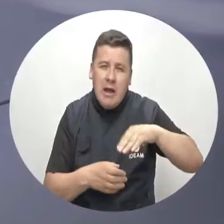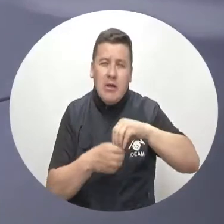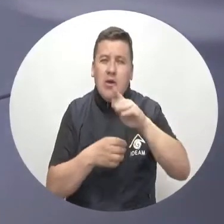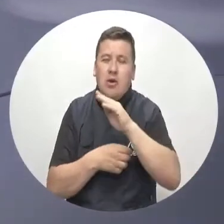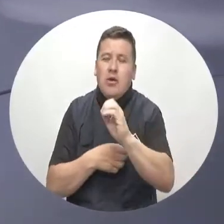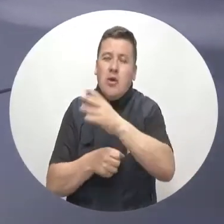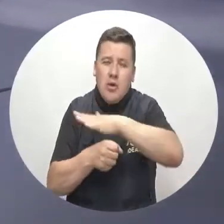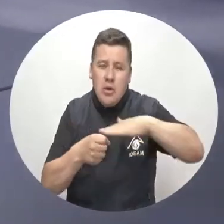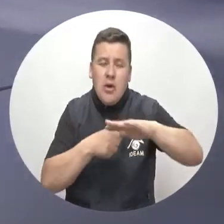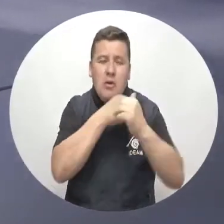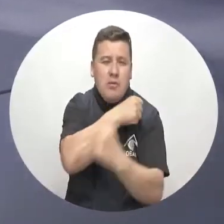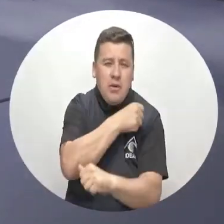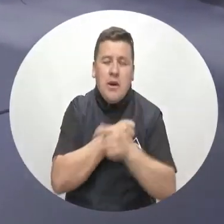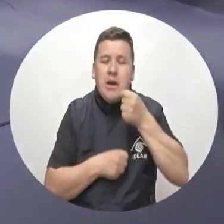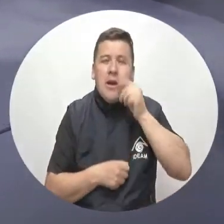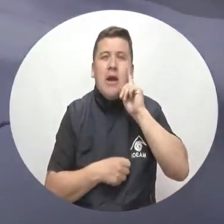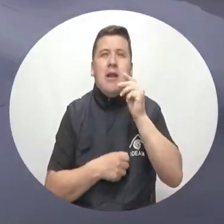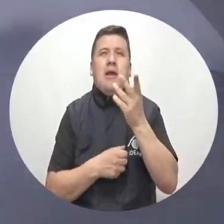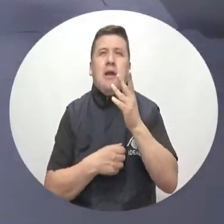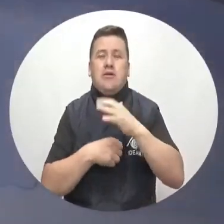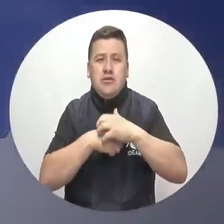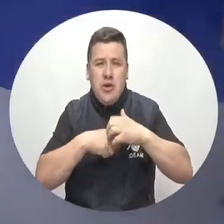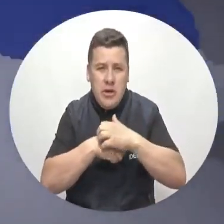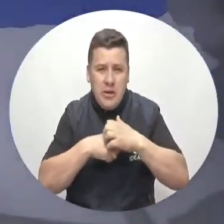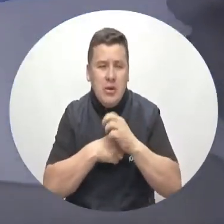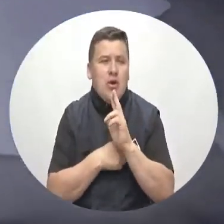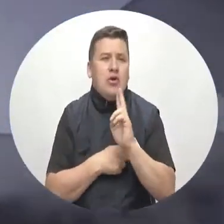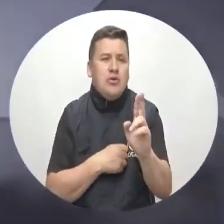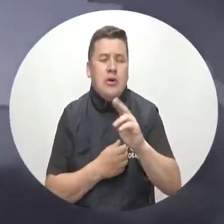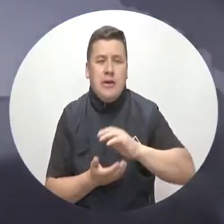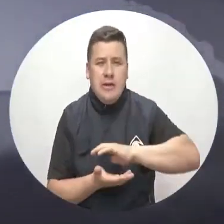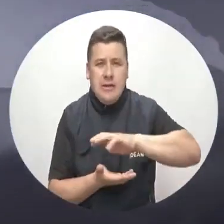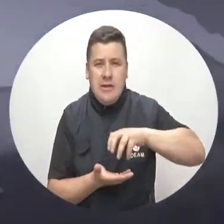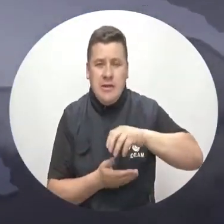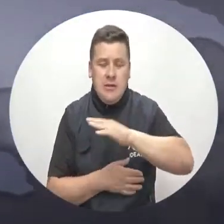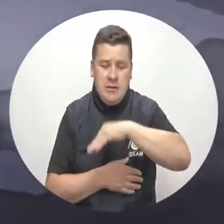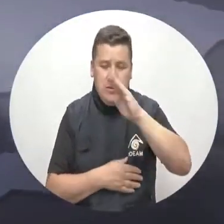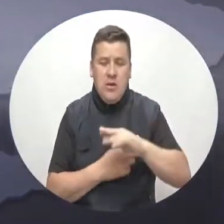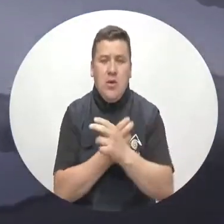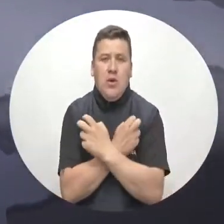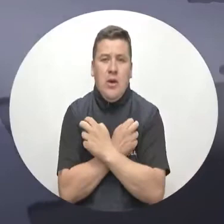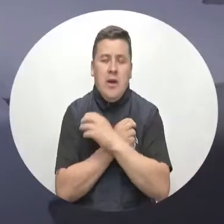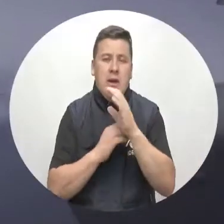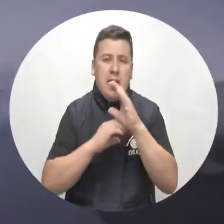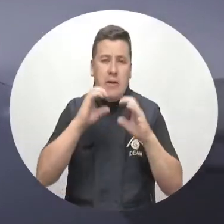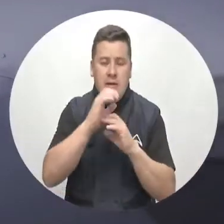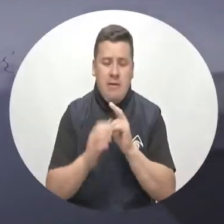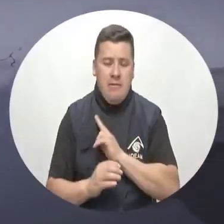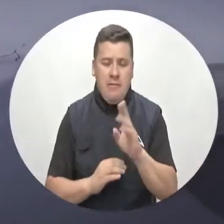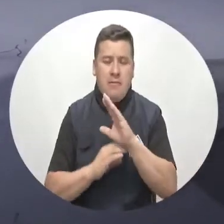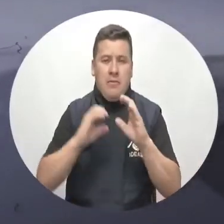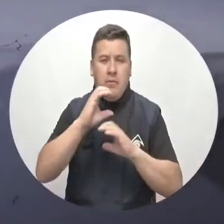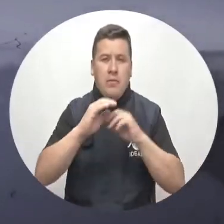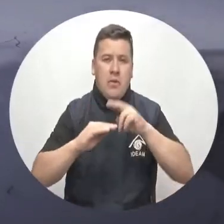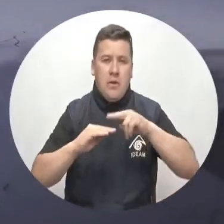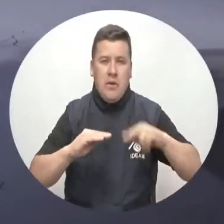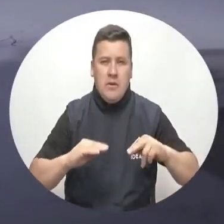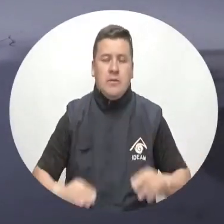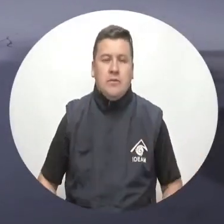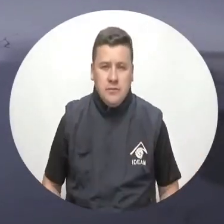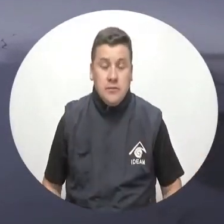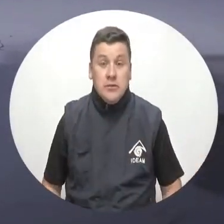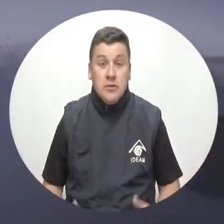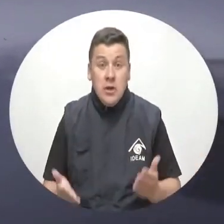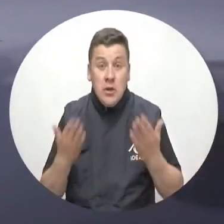Caldas, Tolima, sur de Santander y en las montañas de Huila, Cauca, Valle del Cauca y Nariño. Una cálida noche cae sobre la